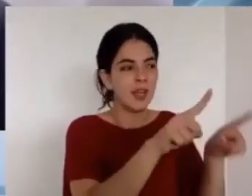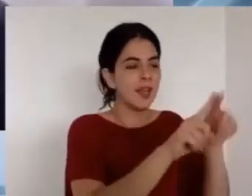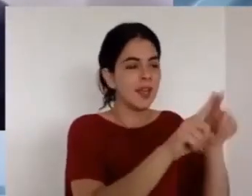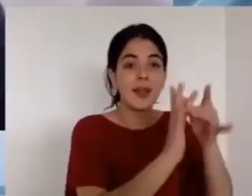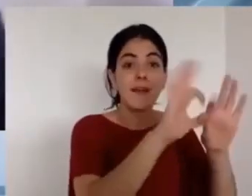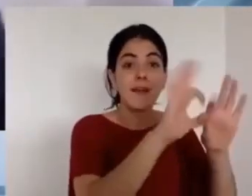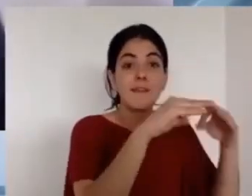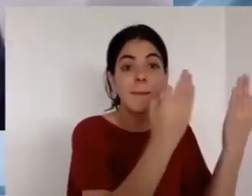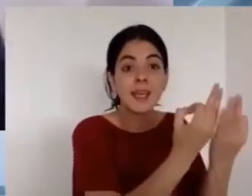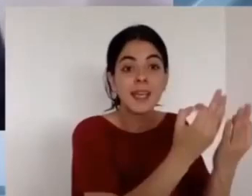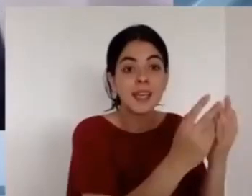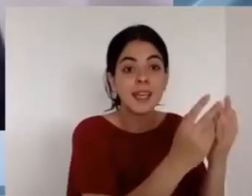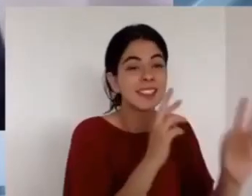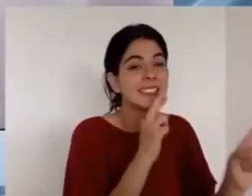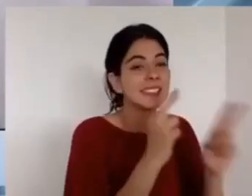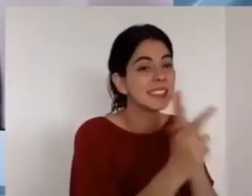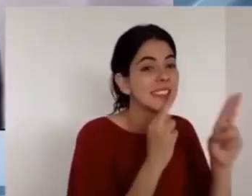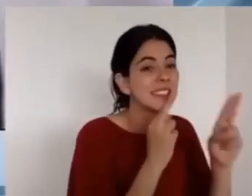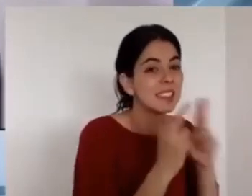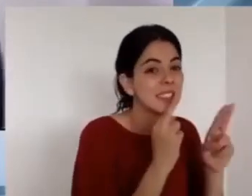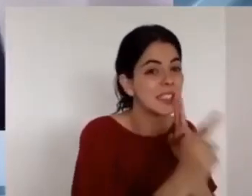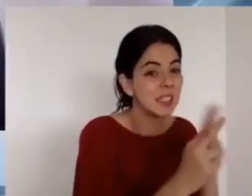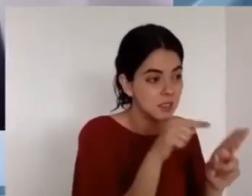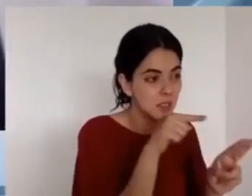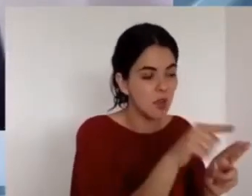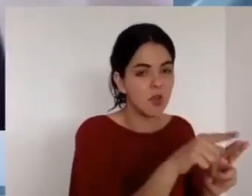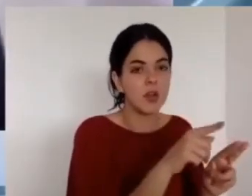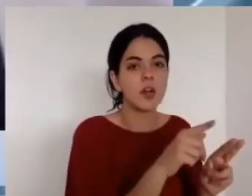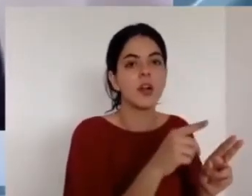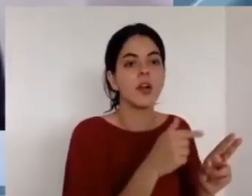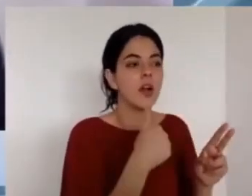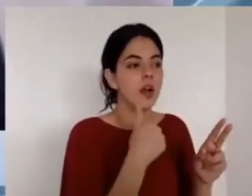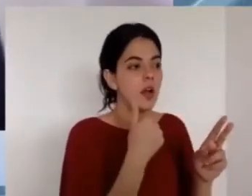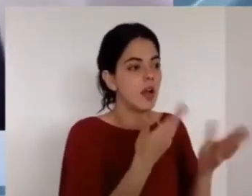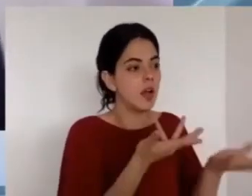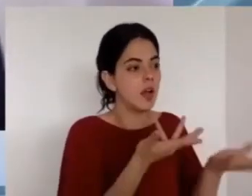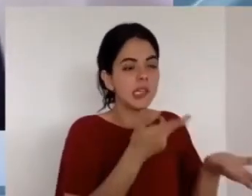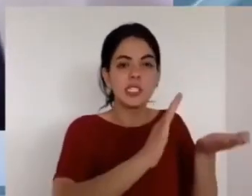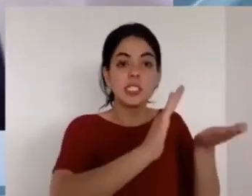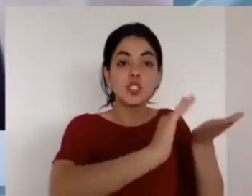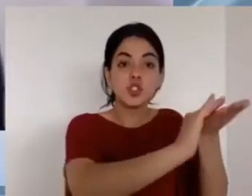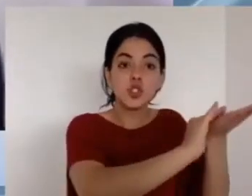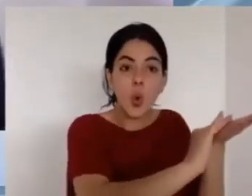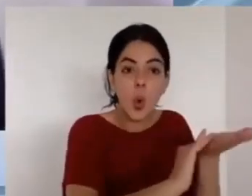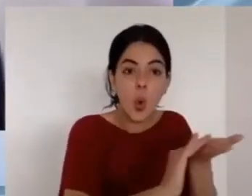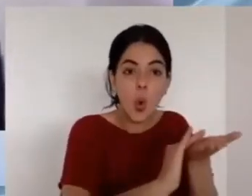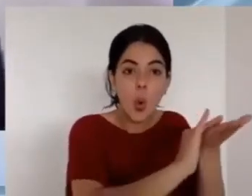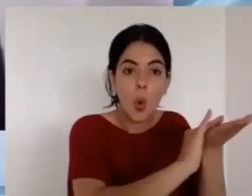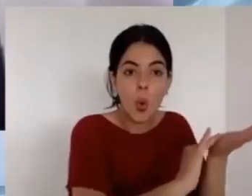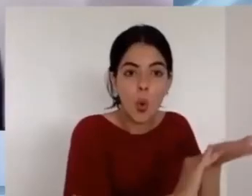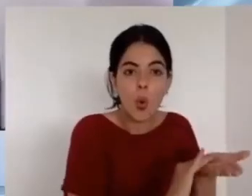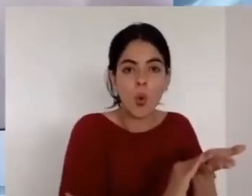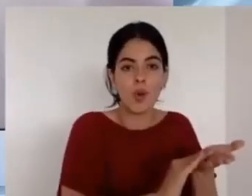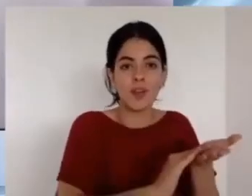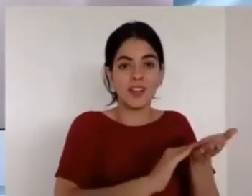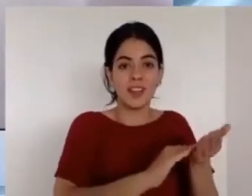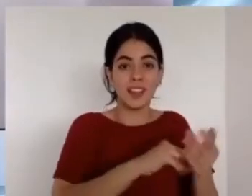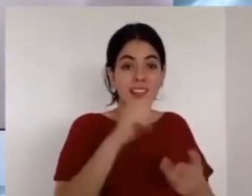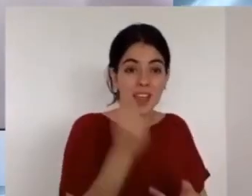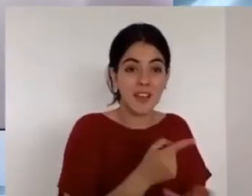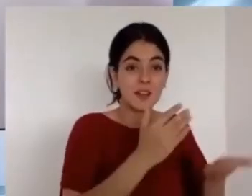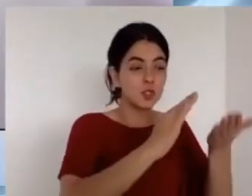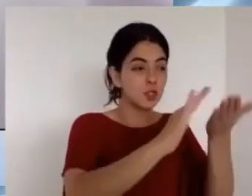es por falta de comunión y muchos de los problemas que tienen las iglesias locales es por falta de comunión